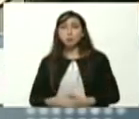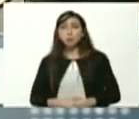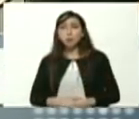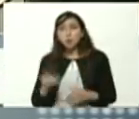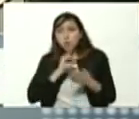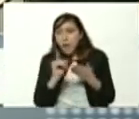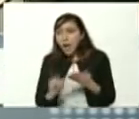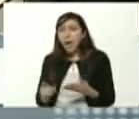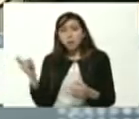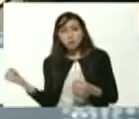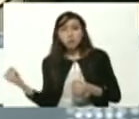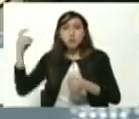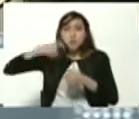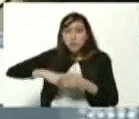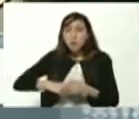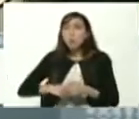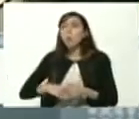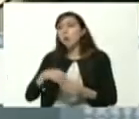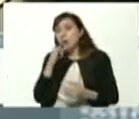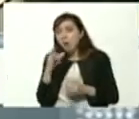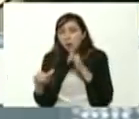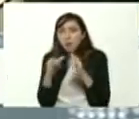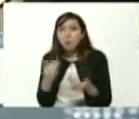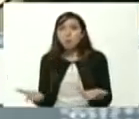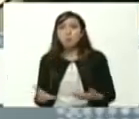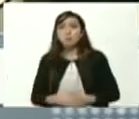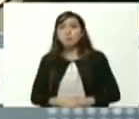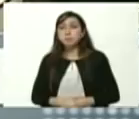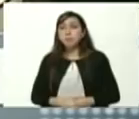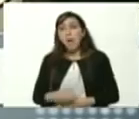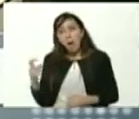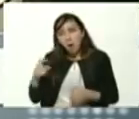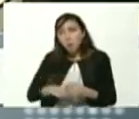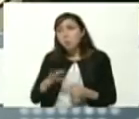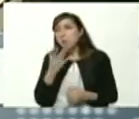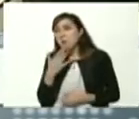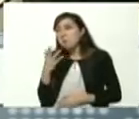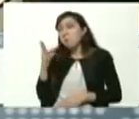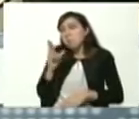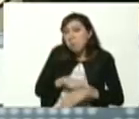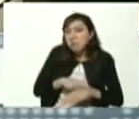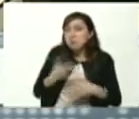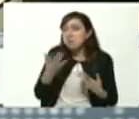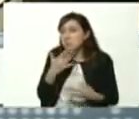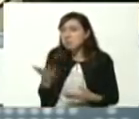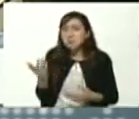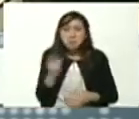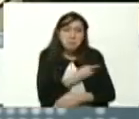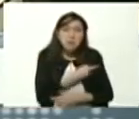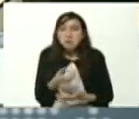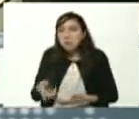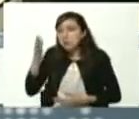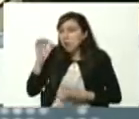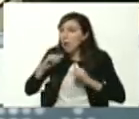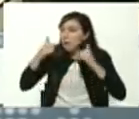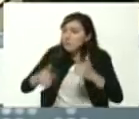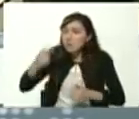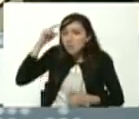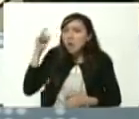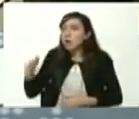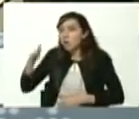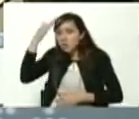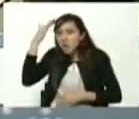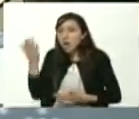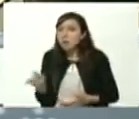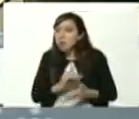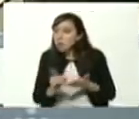datos incorporarlos y luego los van a informar mira tienes el cupo de medicina en tal universidad empiezas tal fecha aquí